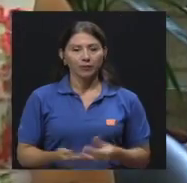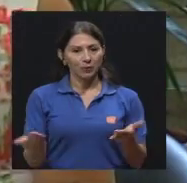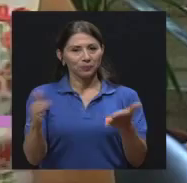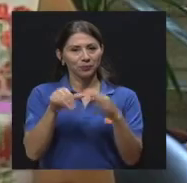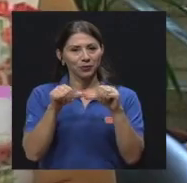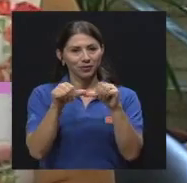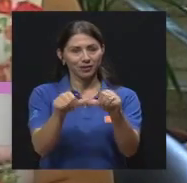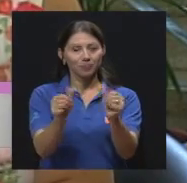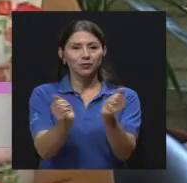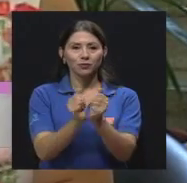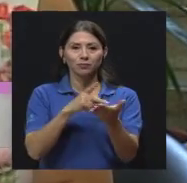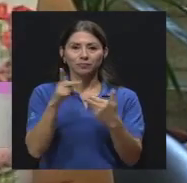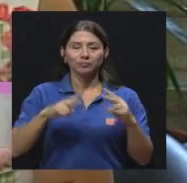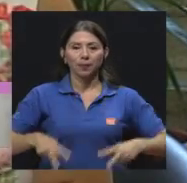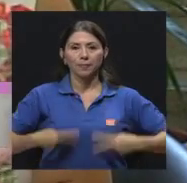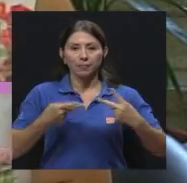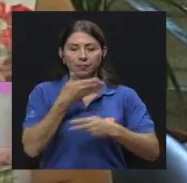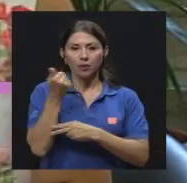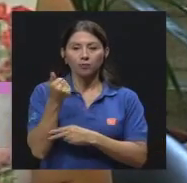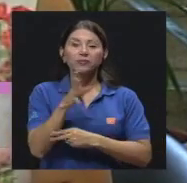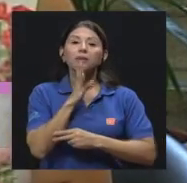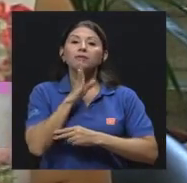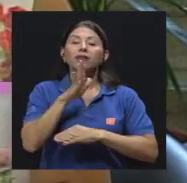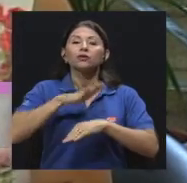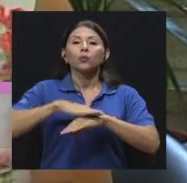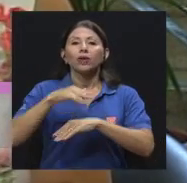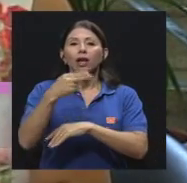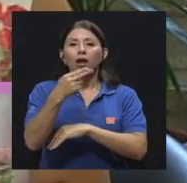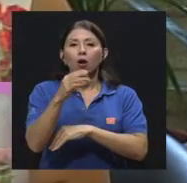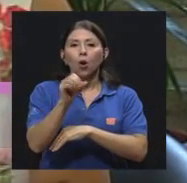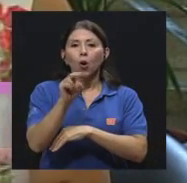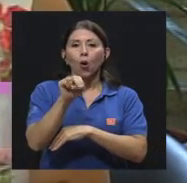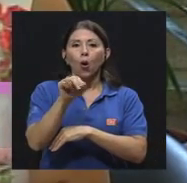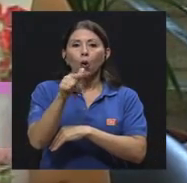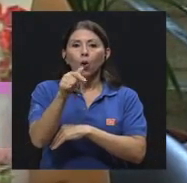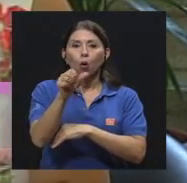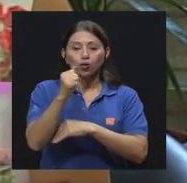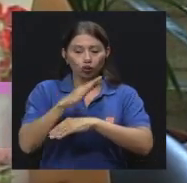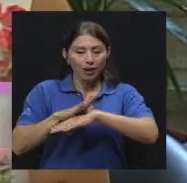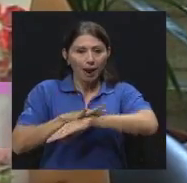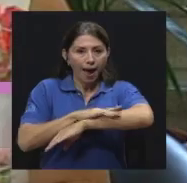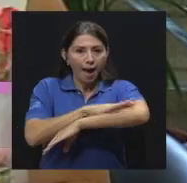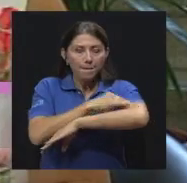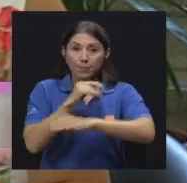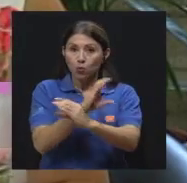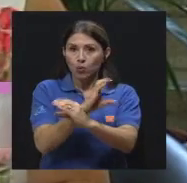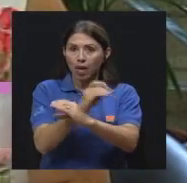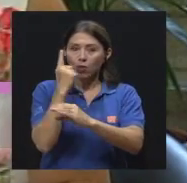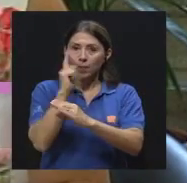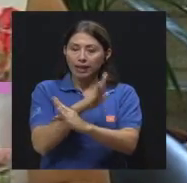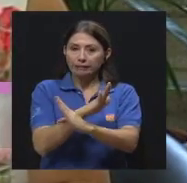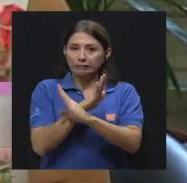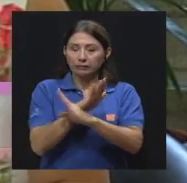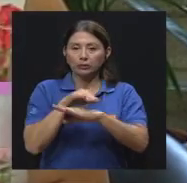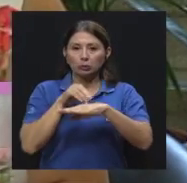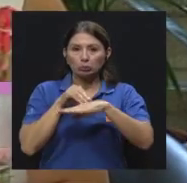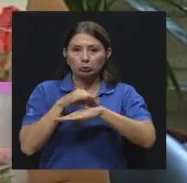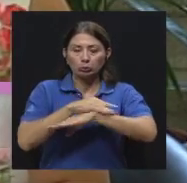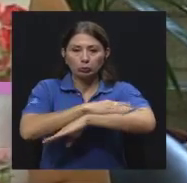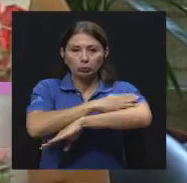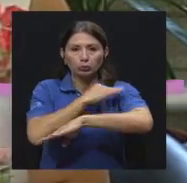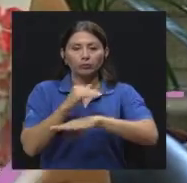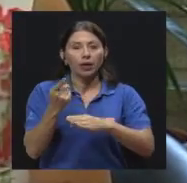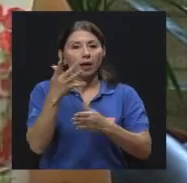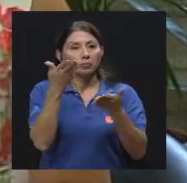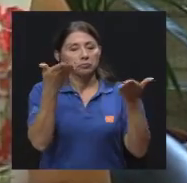Estamos de vuelta aquí con Vivir Mejor y estamos conversando sobre los hongos, los cuidados que debemos de tener para prevenir este contagio de hongos en la piel